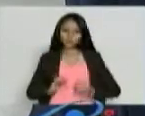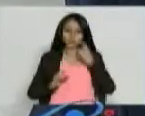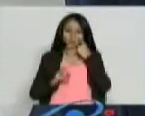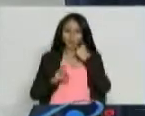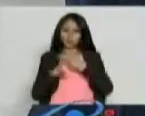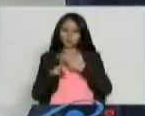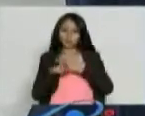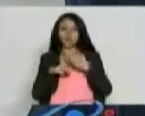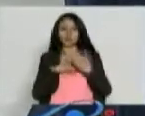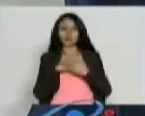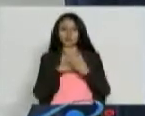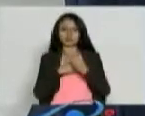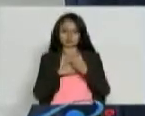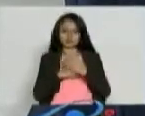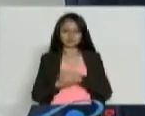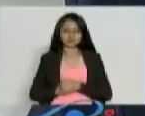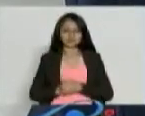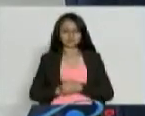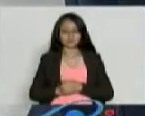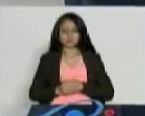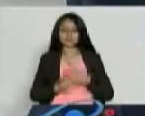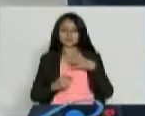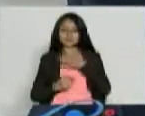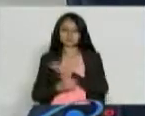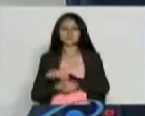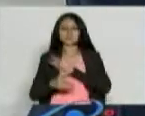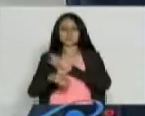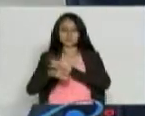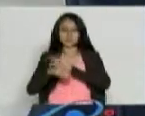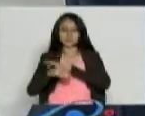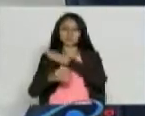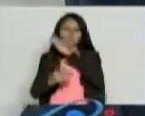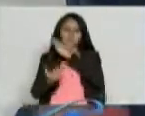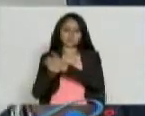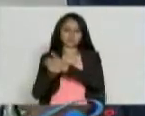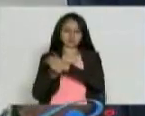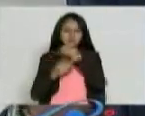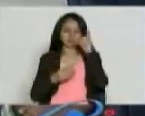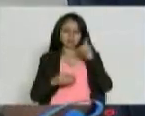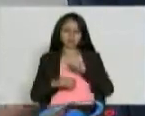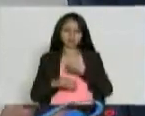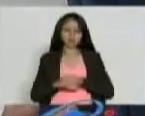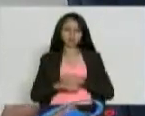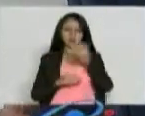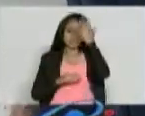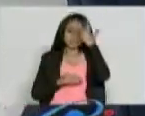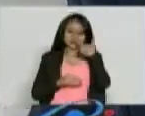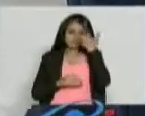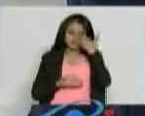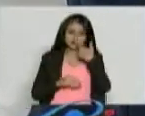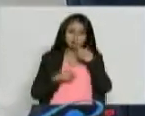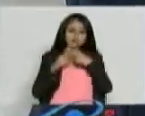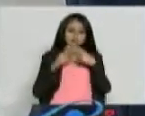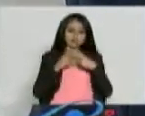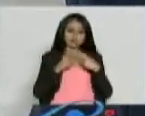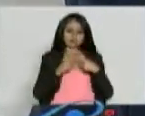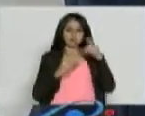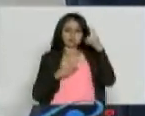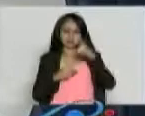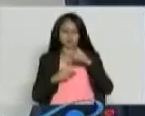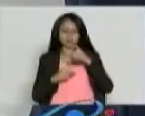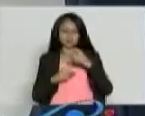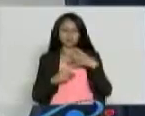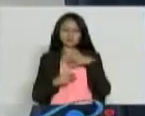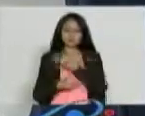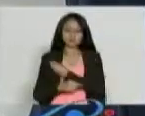gestando. Y hay que ir al médico, hay que recurrir a los exámenes clínicos para poder